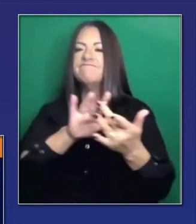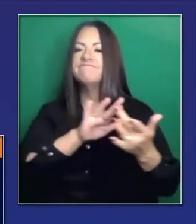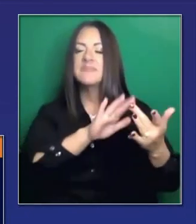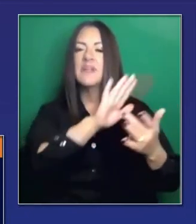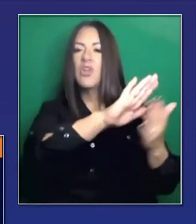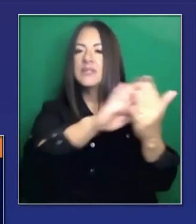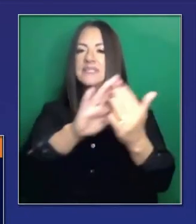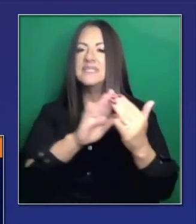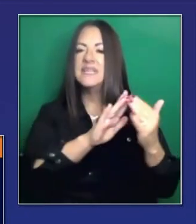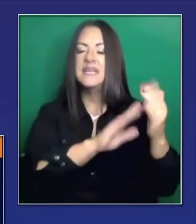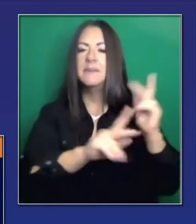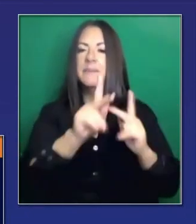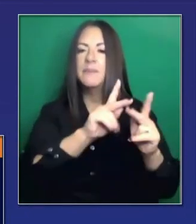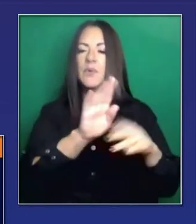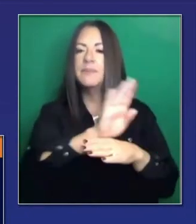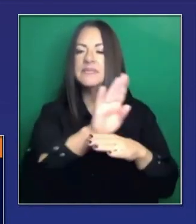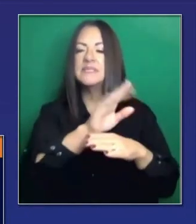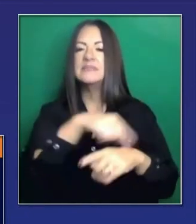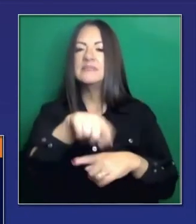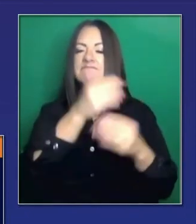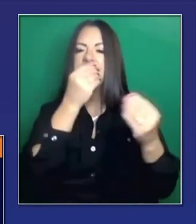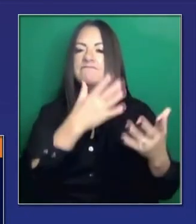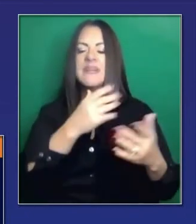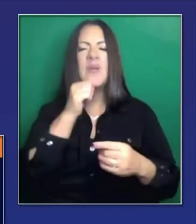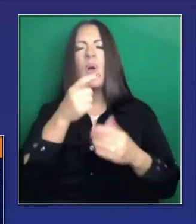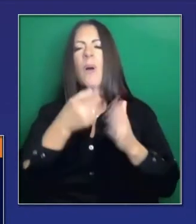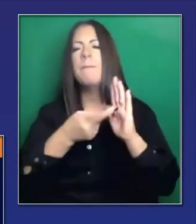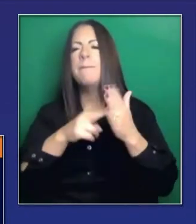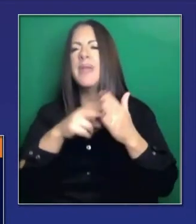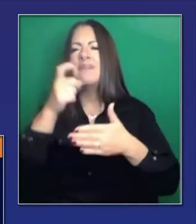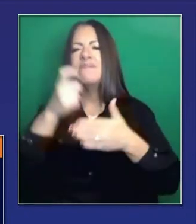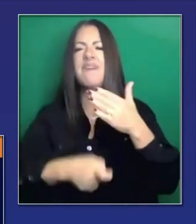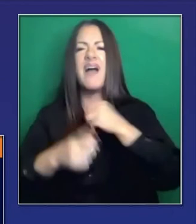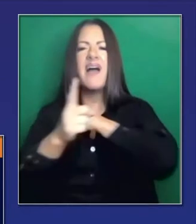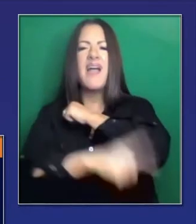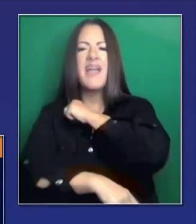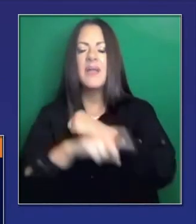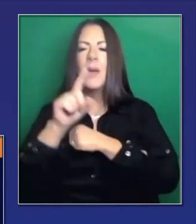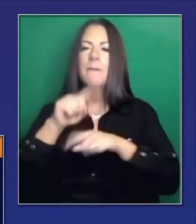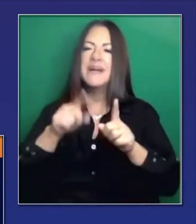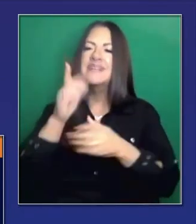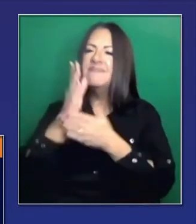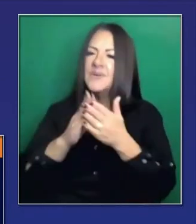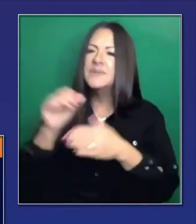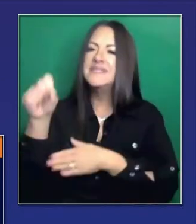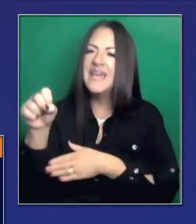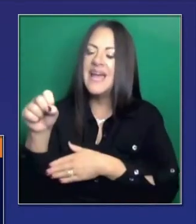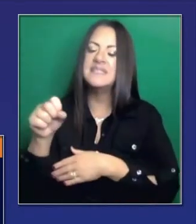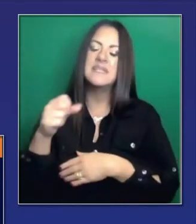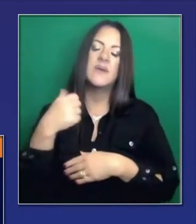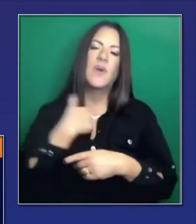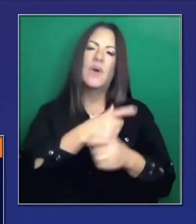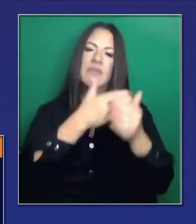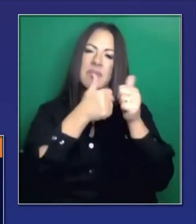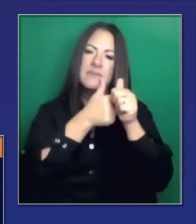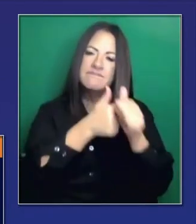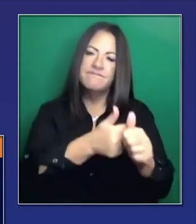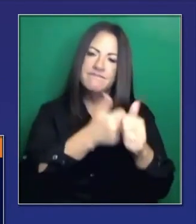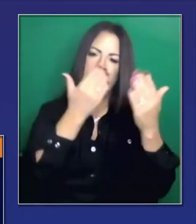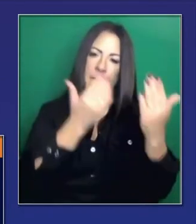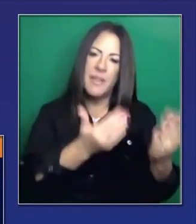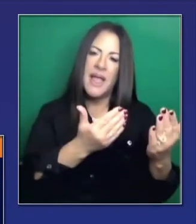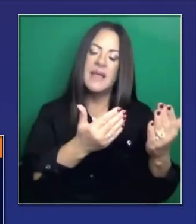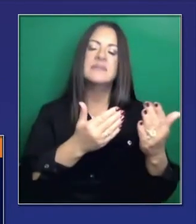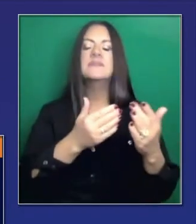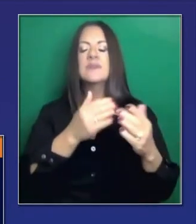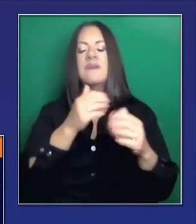visitas, no con la intención de castigar o multar, aunque sí ha habido algunas, para hacer que la gente cumpla con las